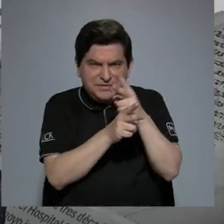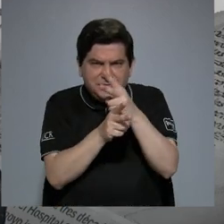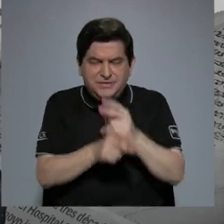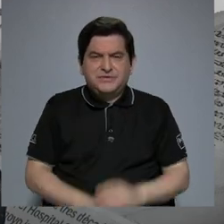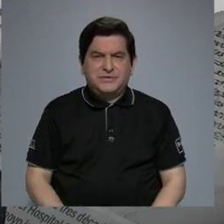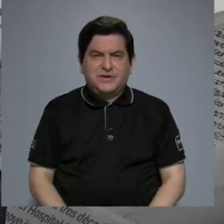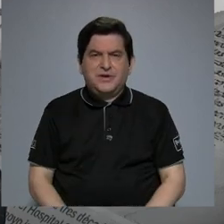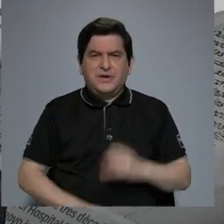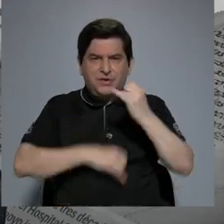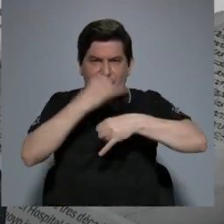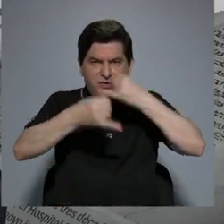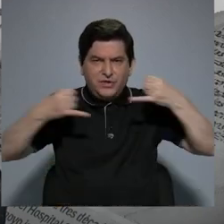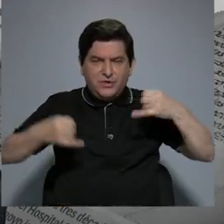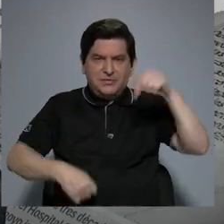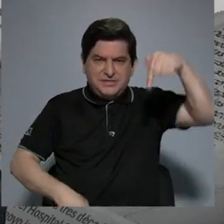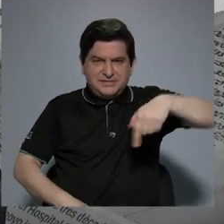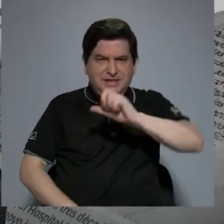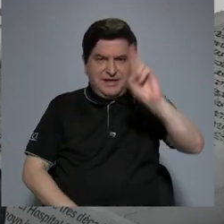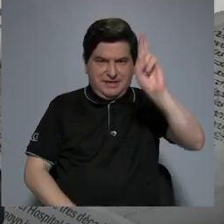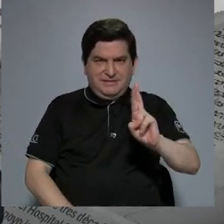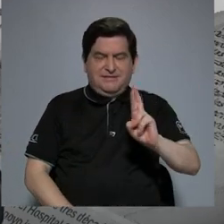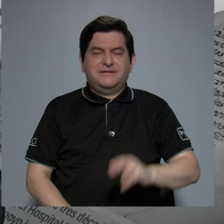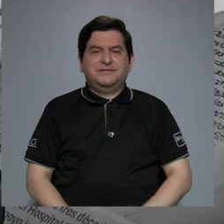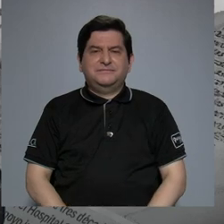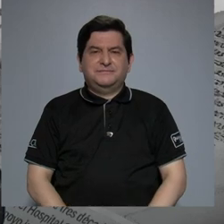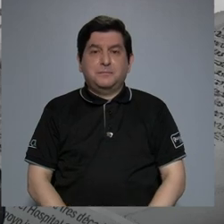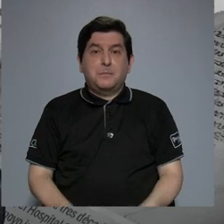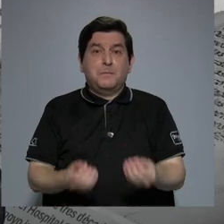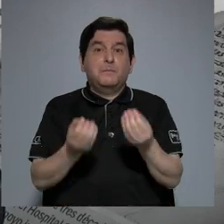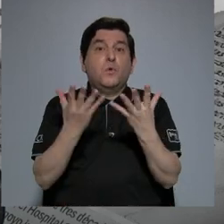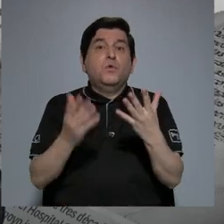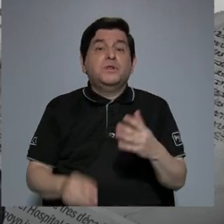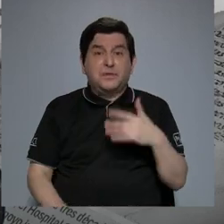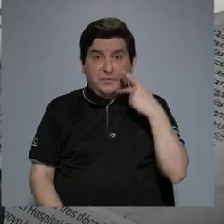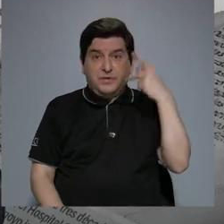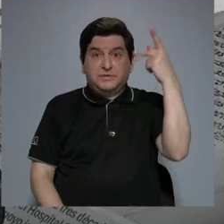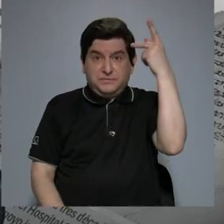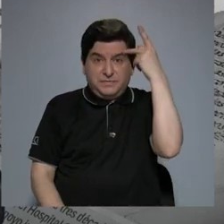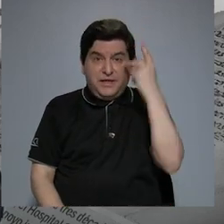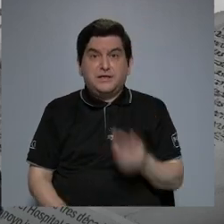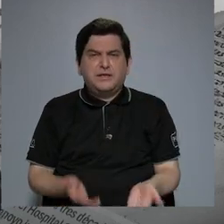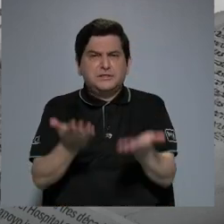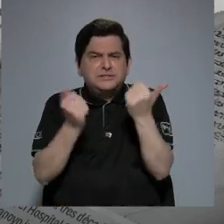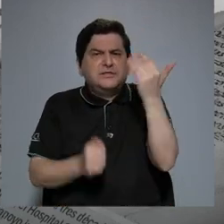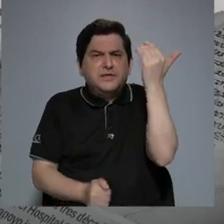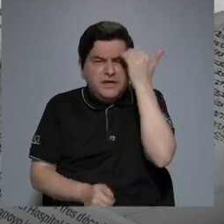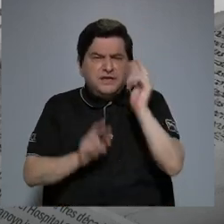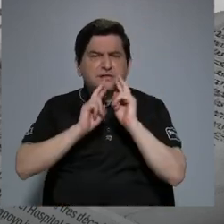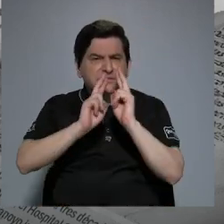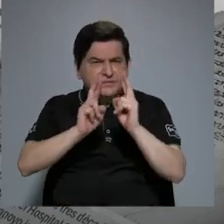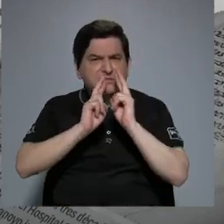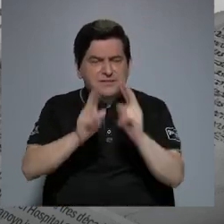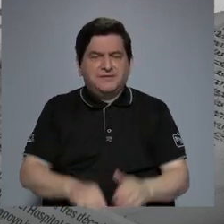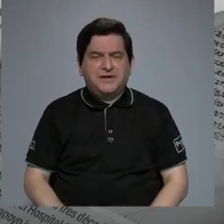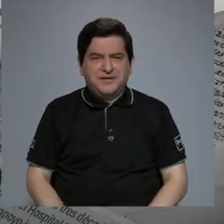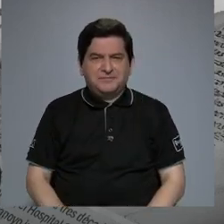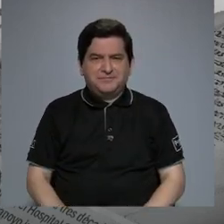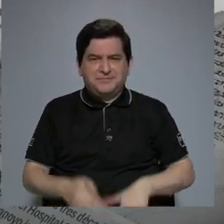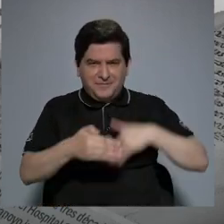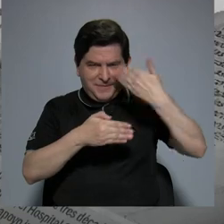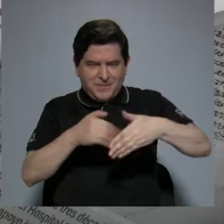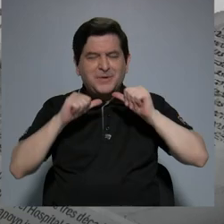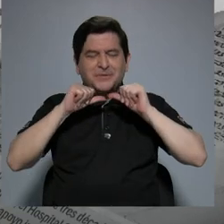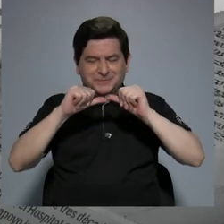de idiomas en Costa Rica, de lo cual muchos padres de familia estarán ansiosos de saber los resultados. Enseguida